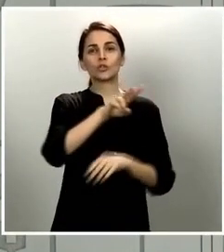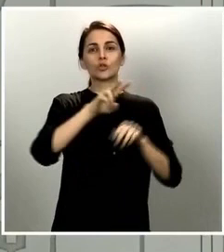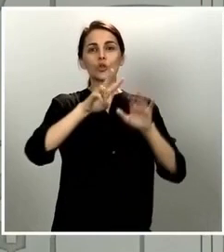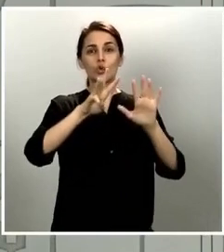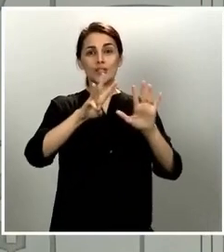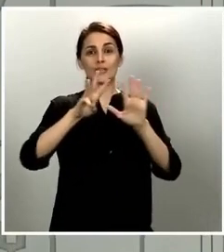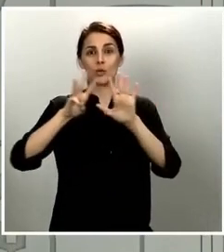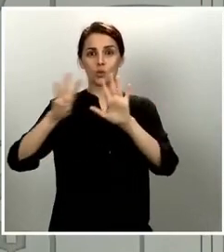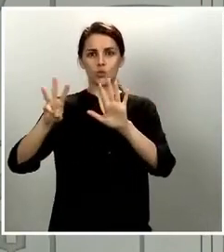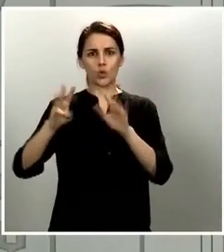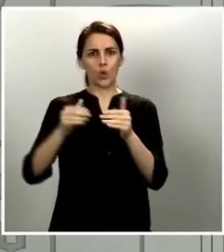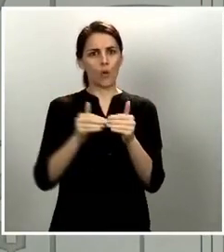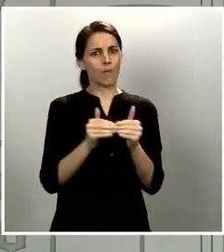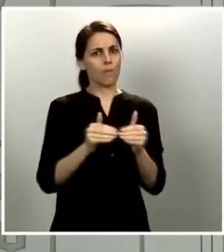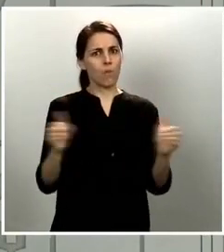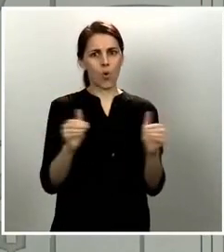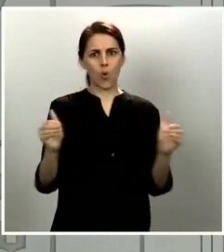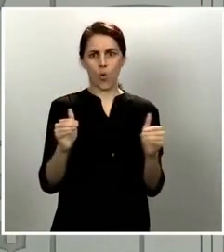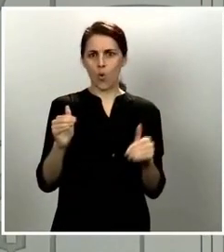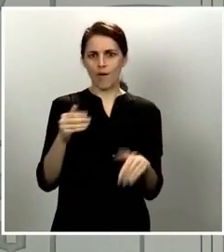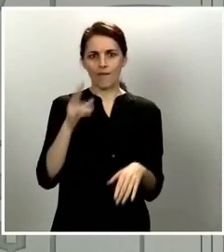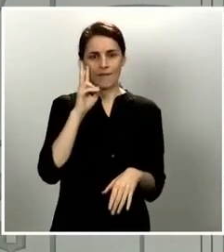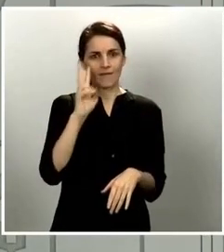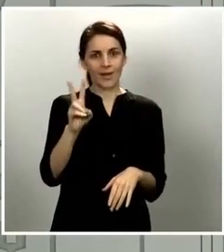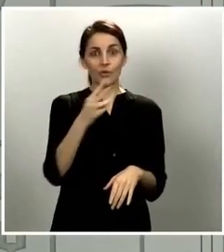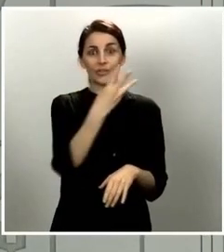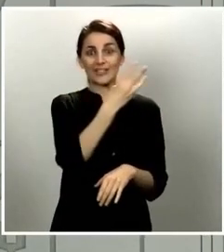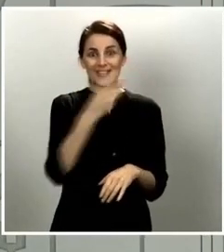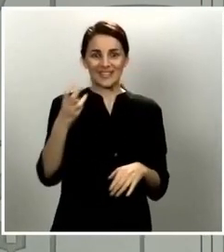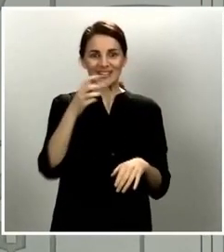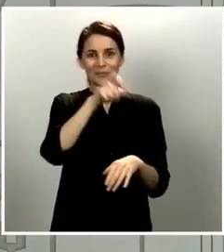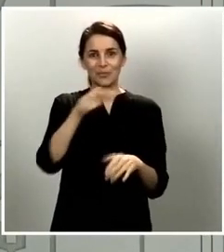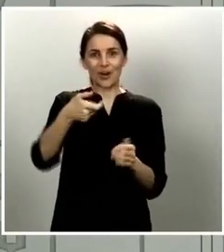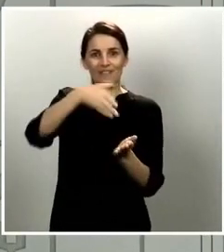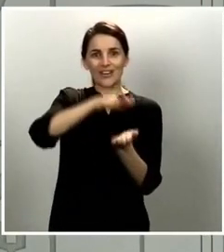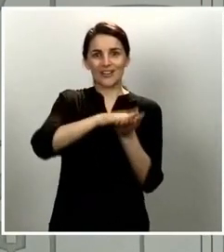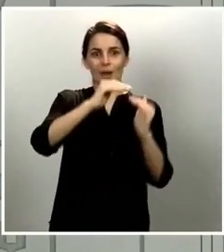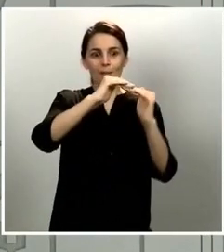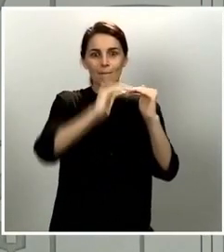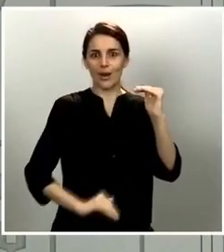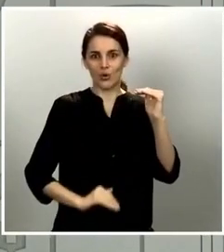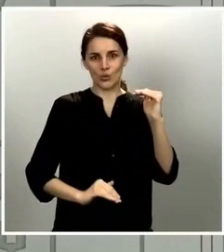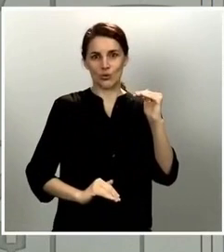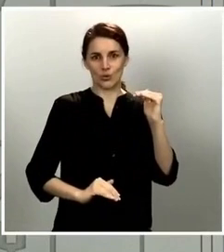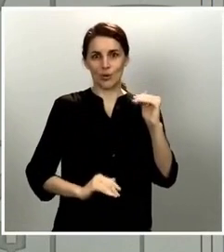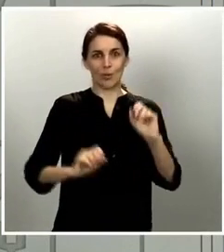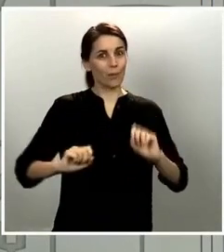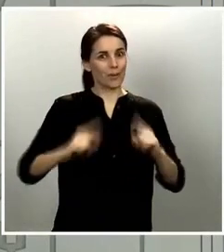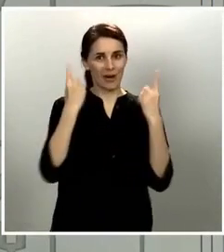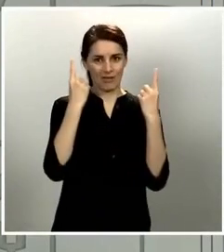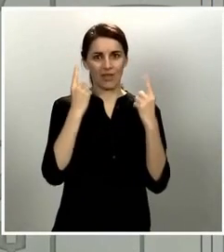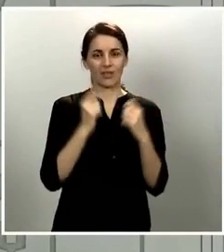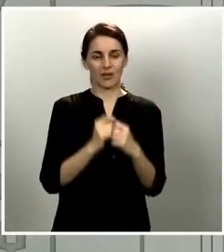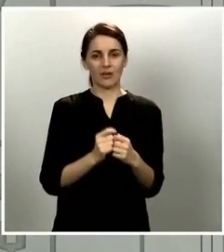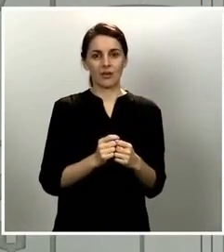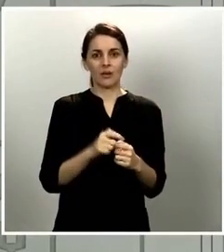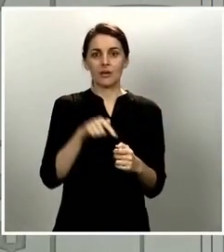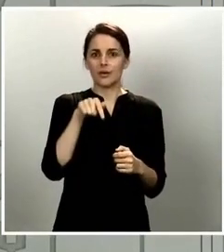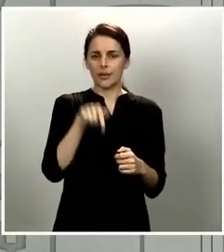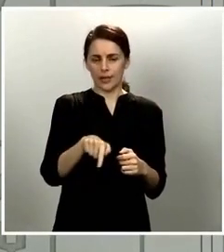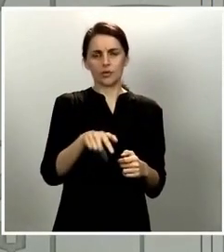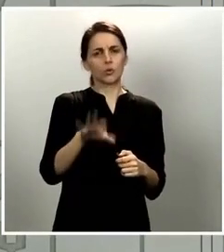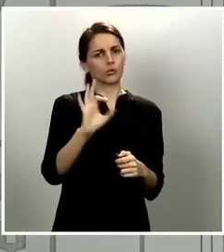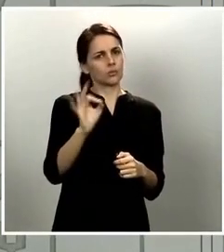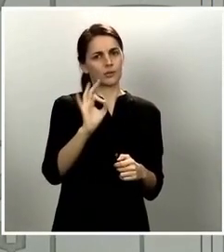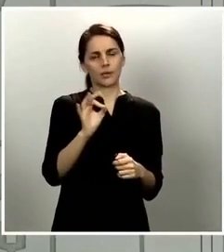vez desde hace mucho tiempo estamos por debajo de los 300 y siempre dentro de lo duro que es dar este dato es una cifra que obviamente